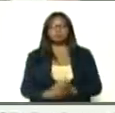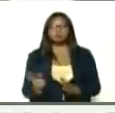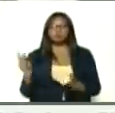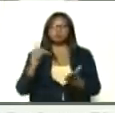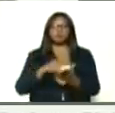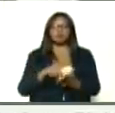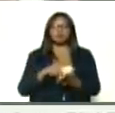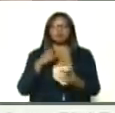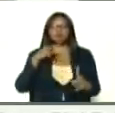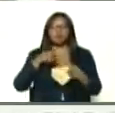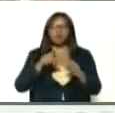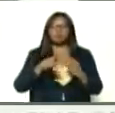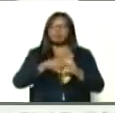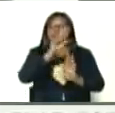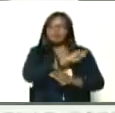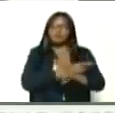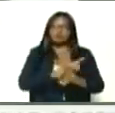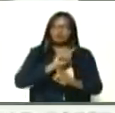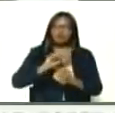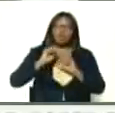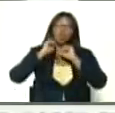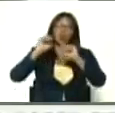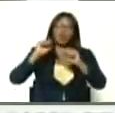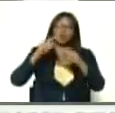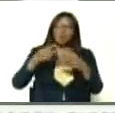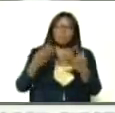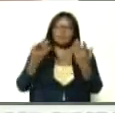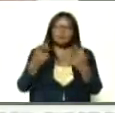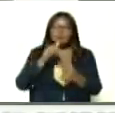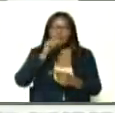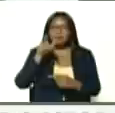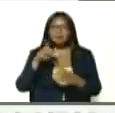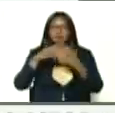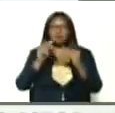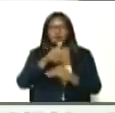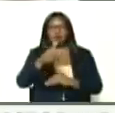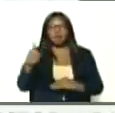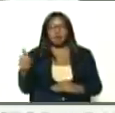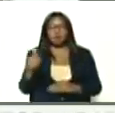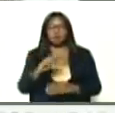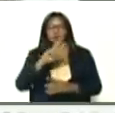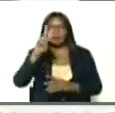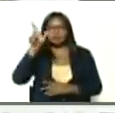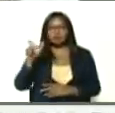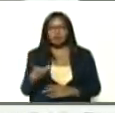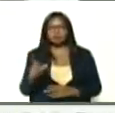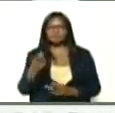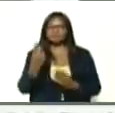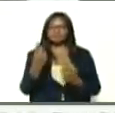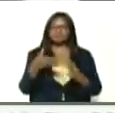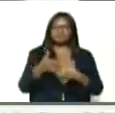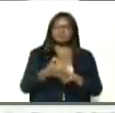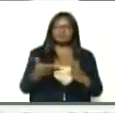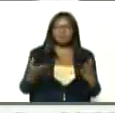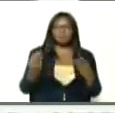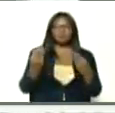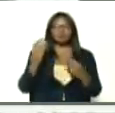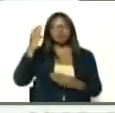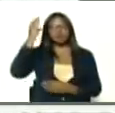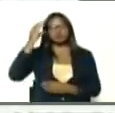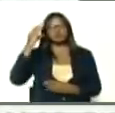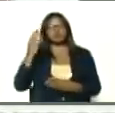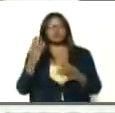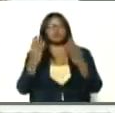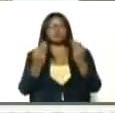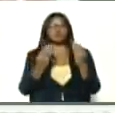a detentar el poder, es lograr, que el poder, esté en manos, de todas, y de todos, y para eso, hace falta, mucha conciencia, mucha